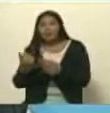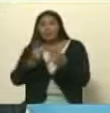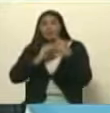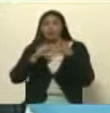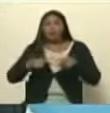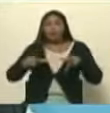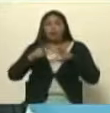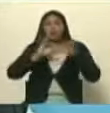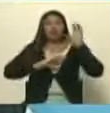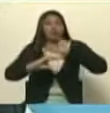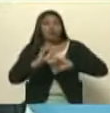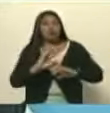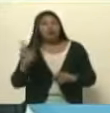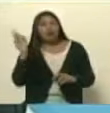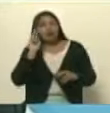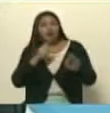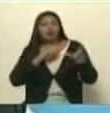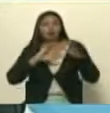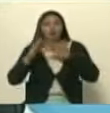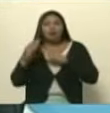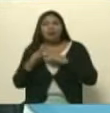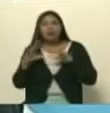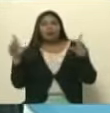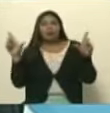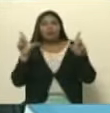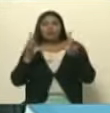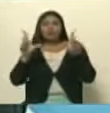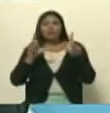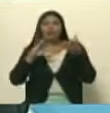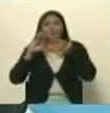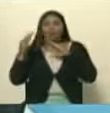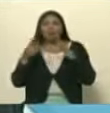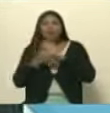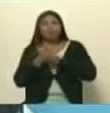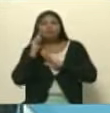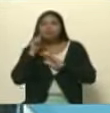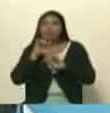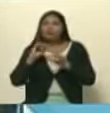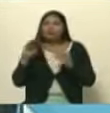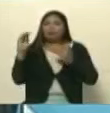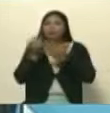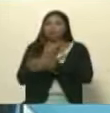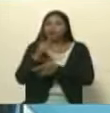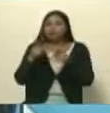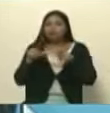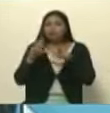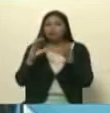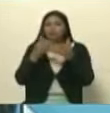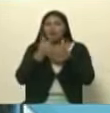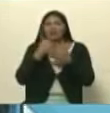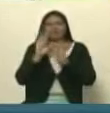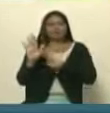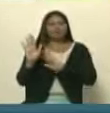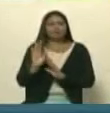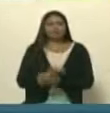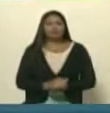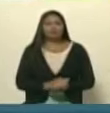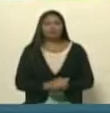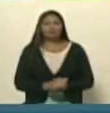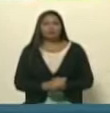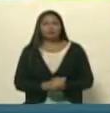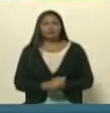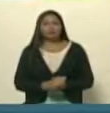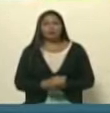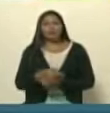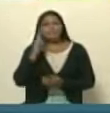espacios de comunicación, las radios comunitarias, las televisoras comunitarias, y sin embargo esto ha sido desestimado por esas grandes corporaciones mediáticas. Fíjate, nosotros